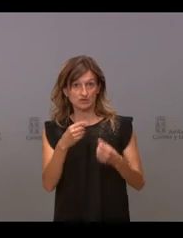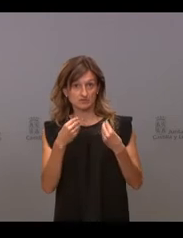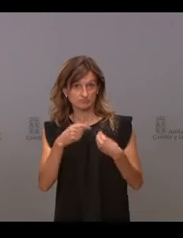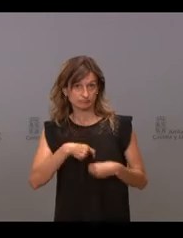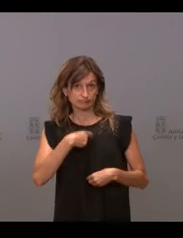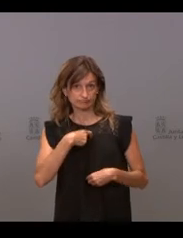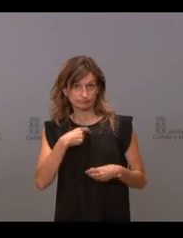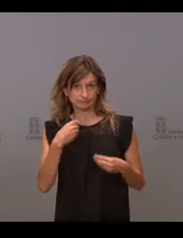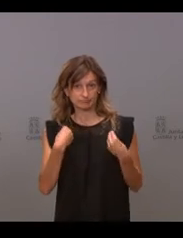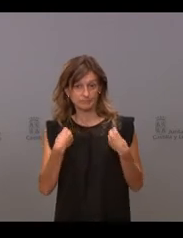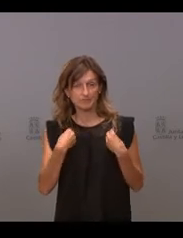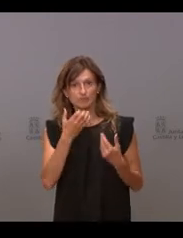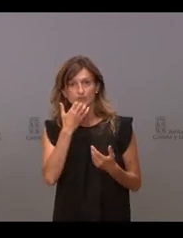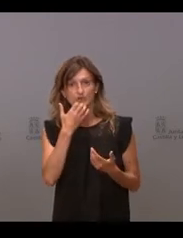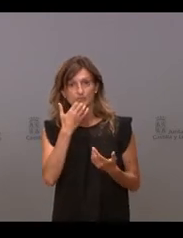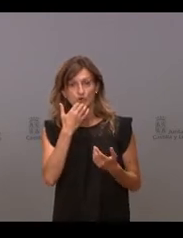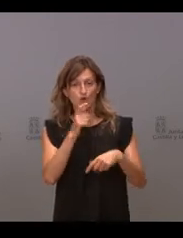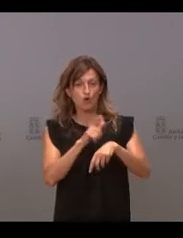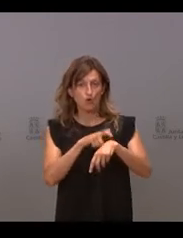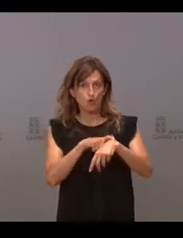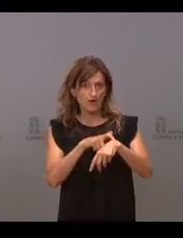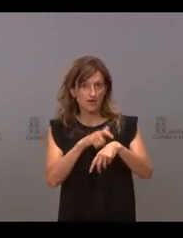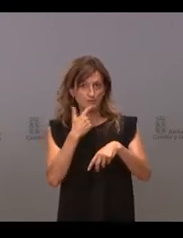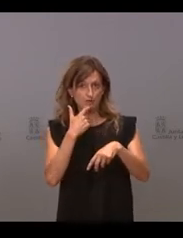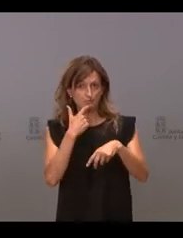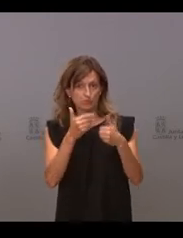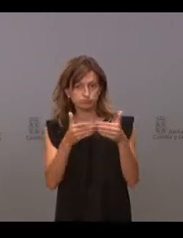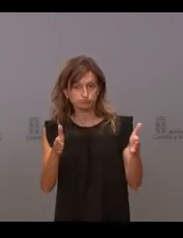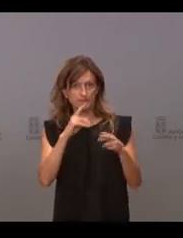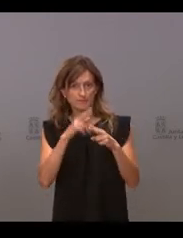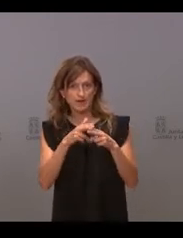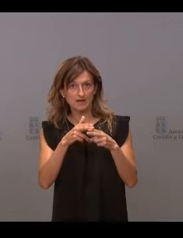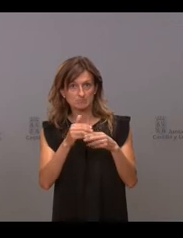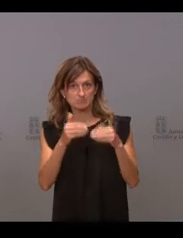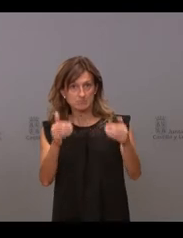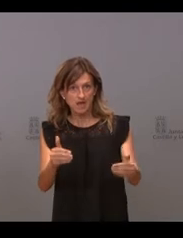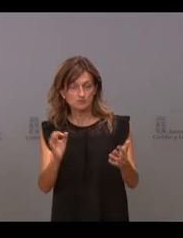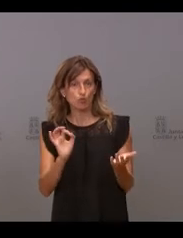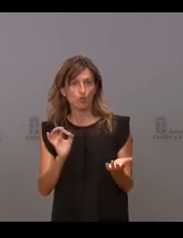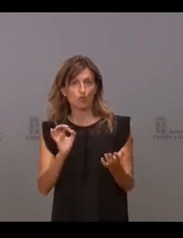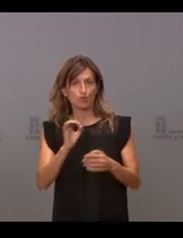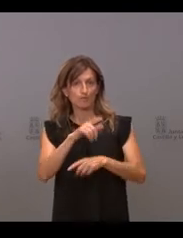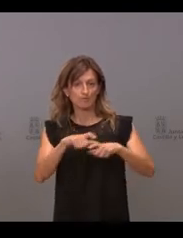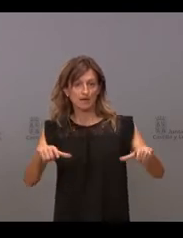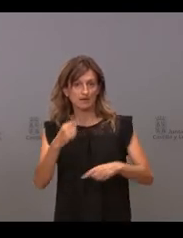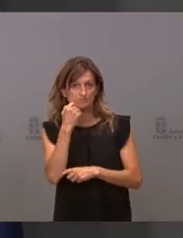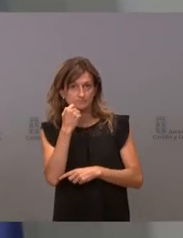abra la mano, pues por ejemplo con el horario de la apertura de los bares o con el consumo en barra.